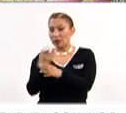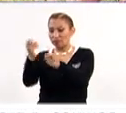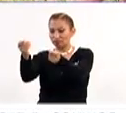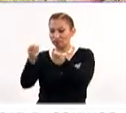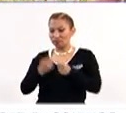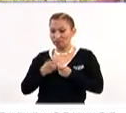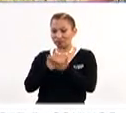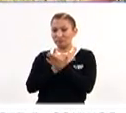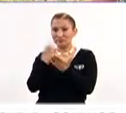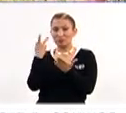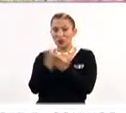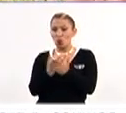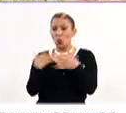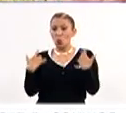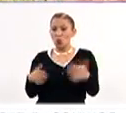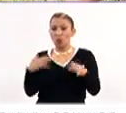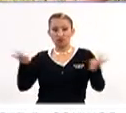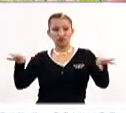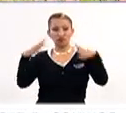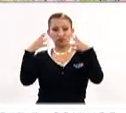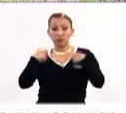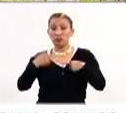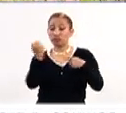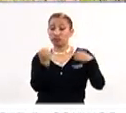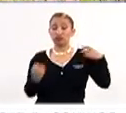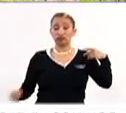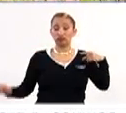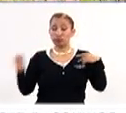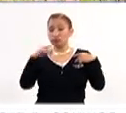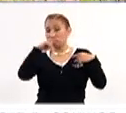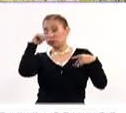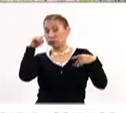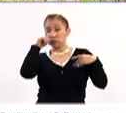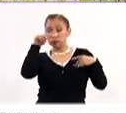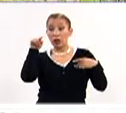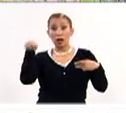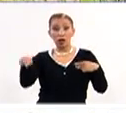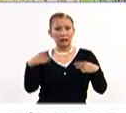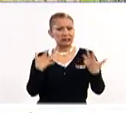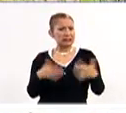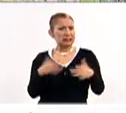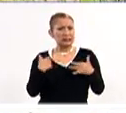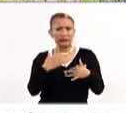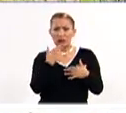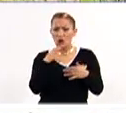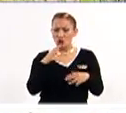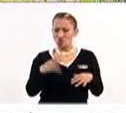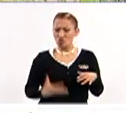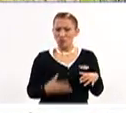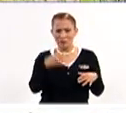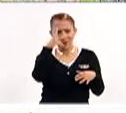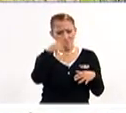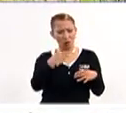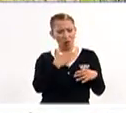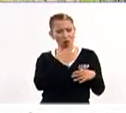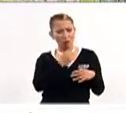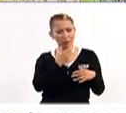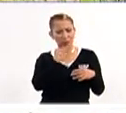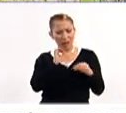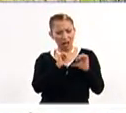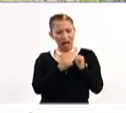premios frente a artistas muy reconocidos. Ha sido un verdadero orgullo para México tener a